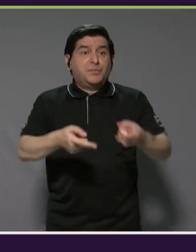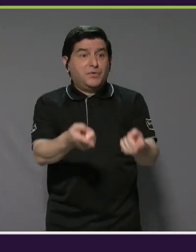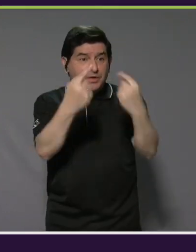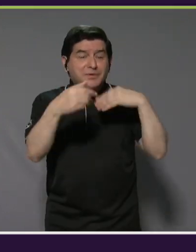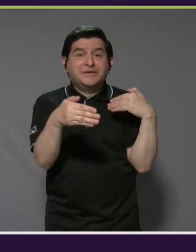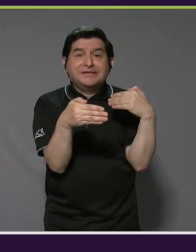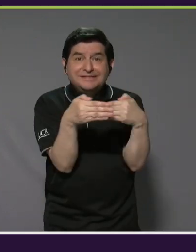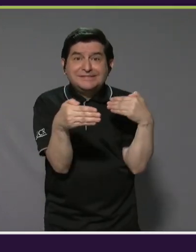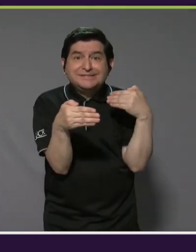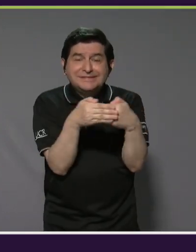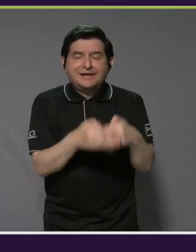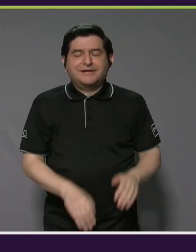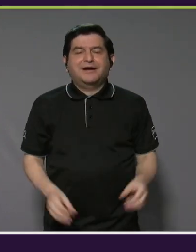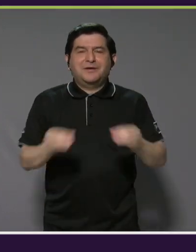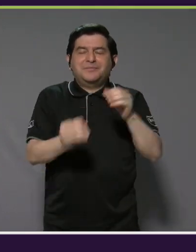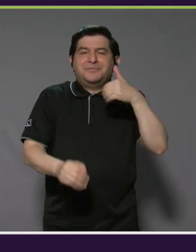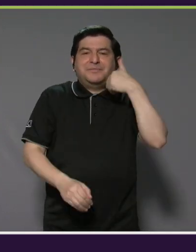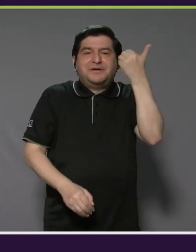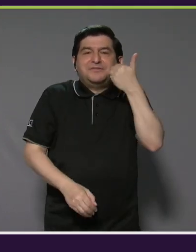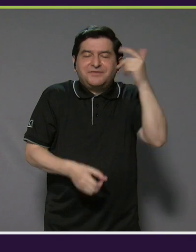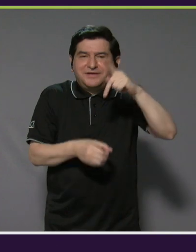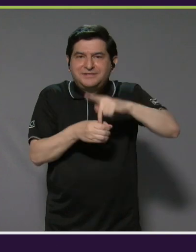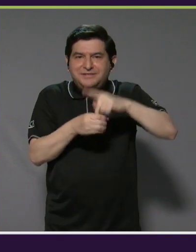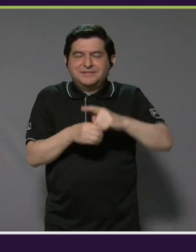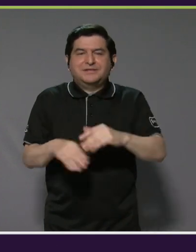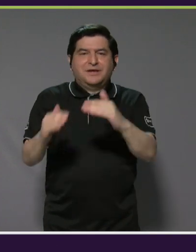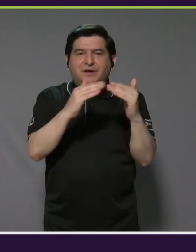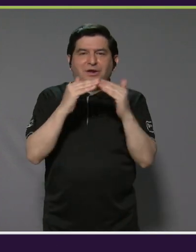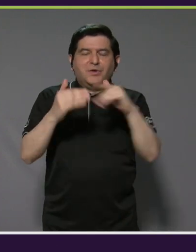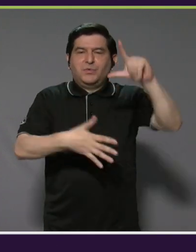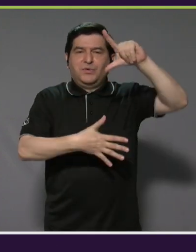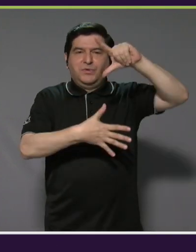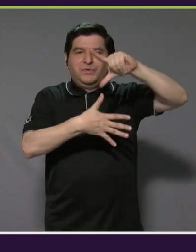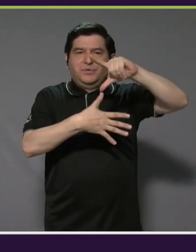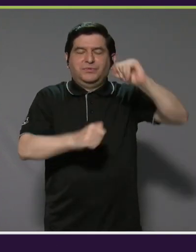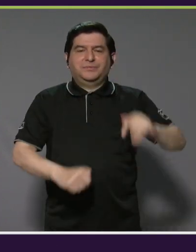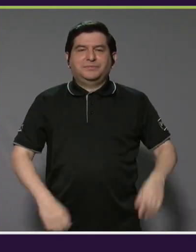más cerca para facilitar la presencia del pueblo latinoamericano.